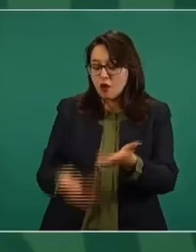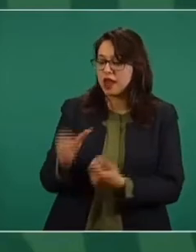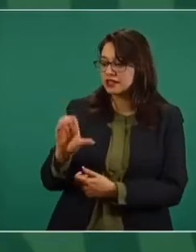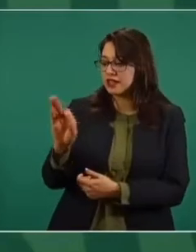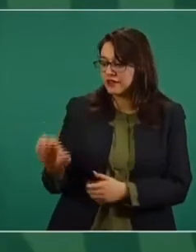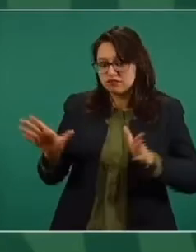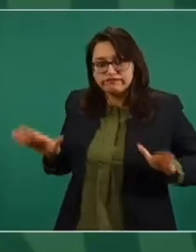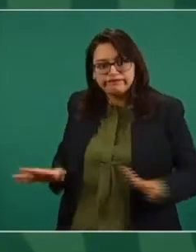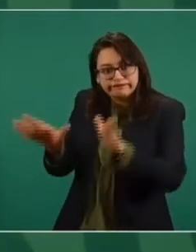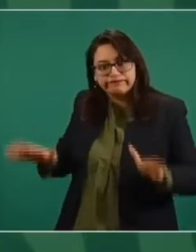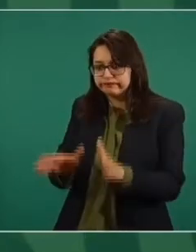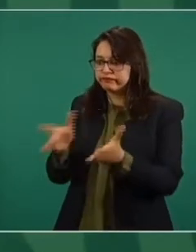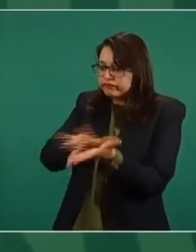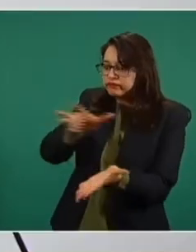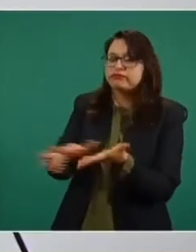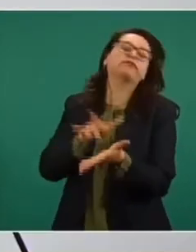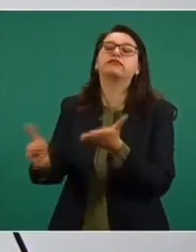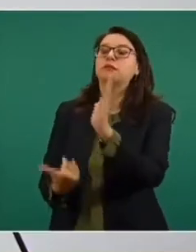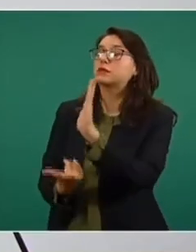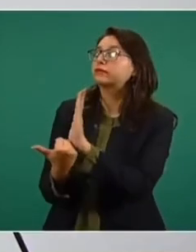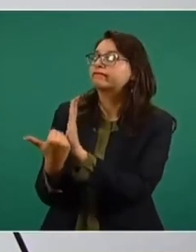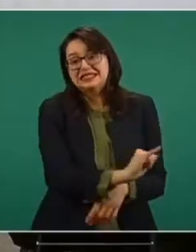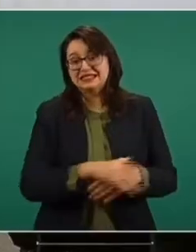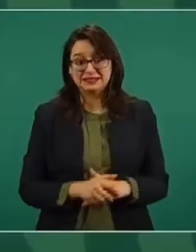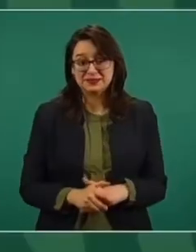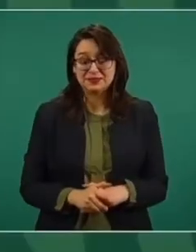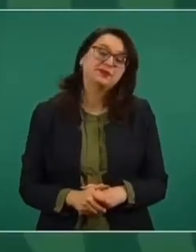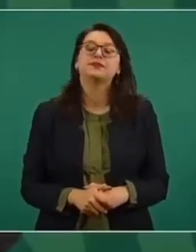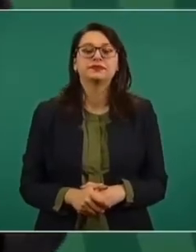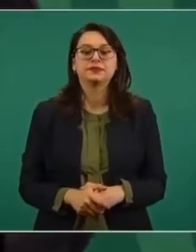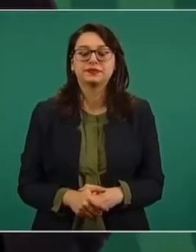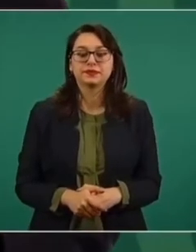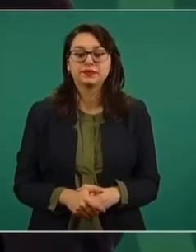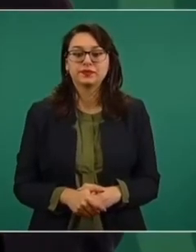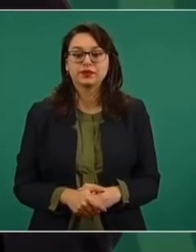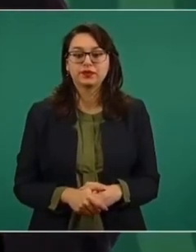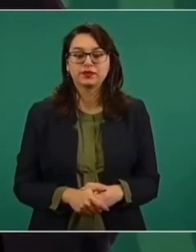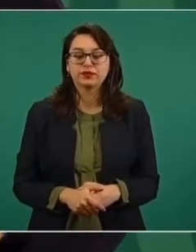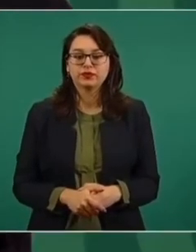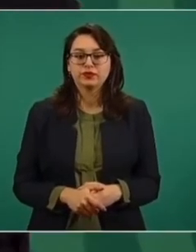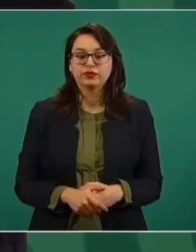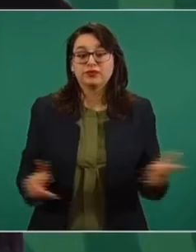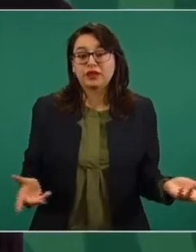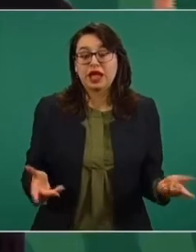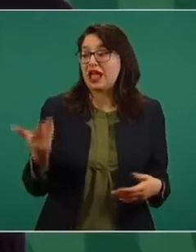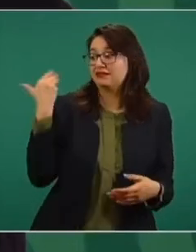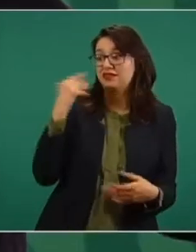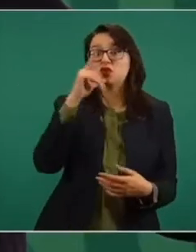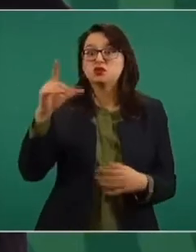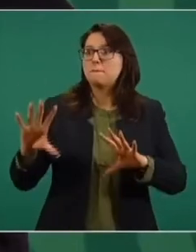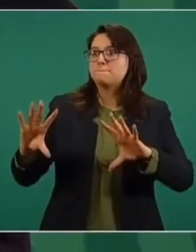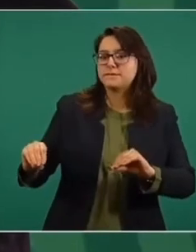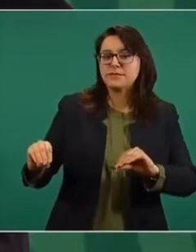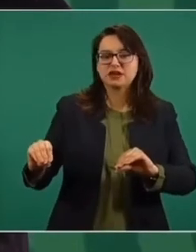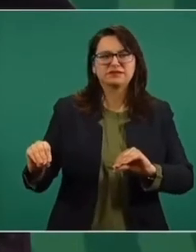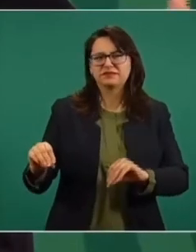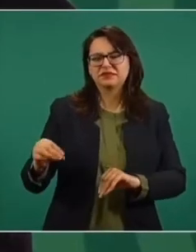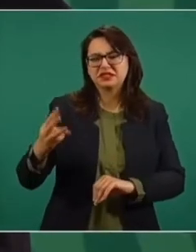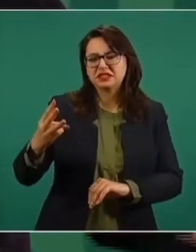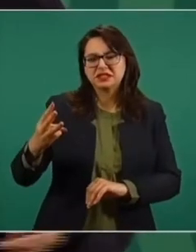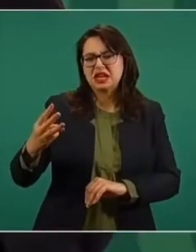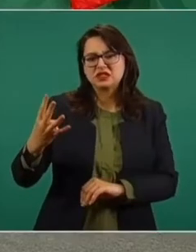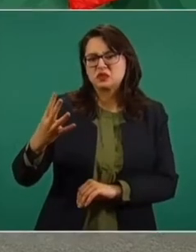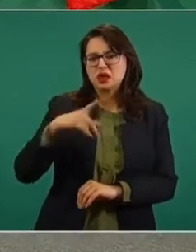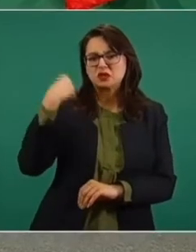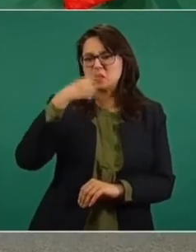la Comisión Federal de Electricidad, hay protestas. Por eso hicieron tanto escándalo cuando se dio el apagón de tres, cuatro horas